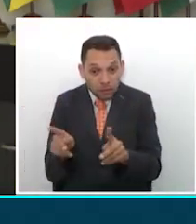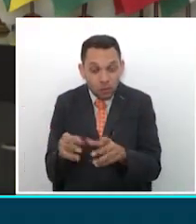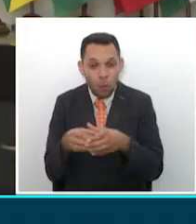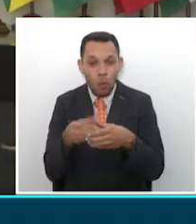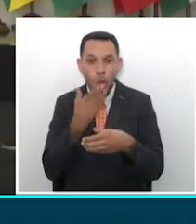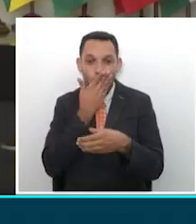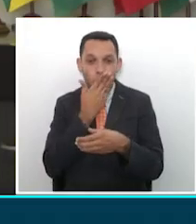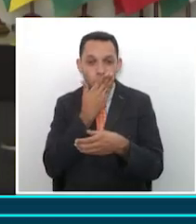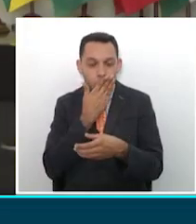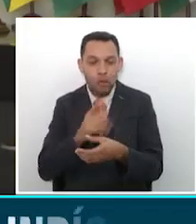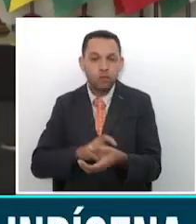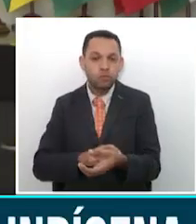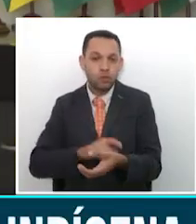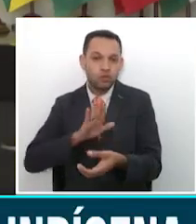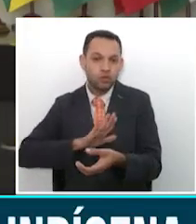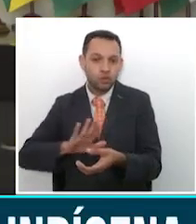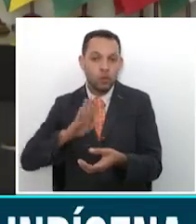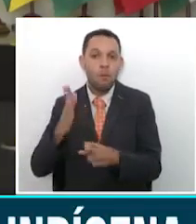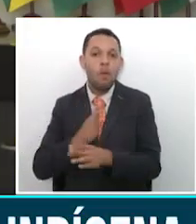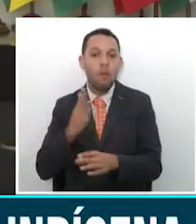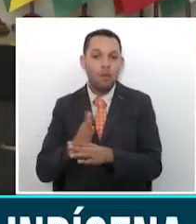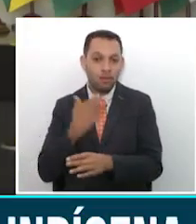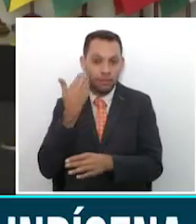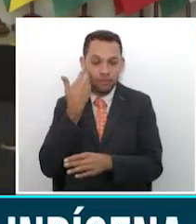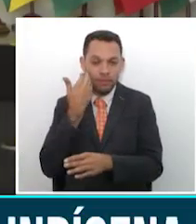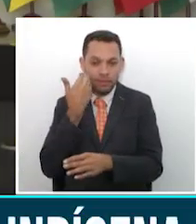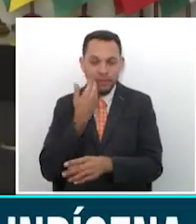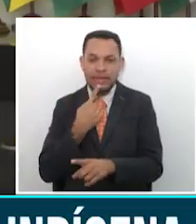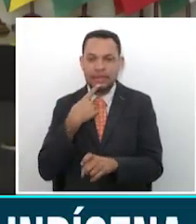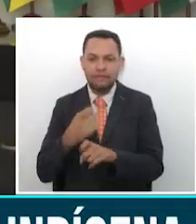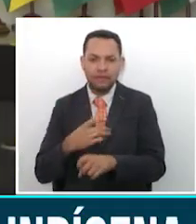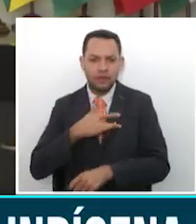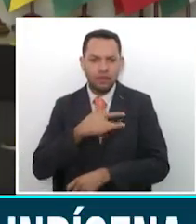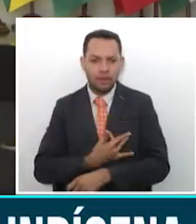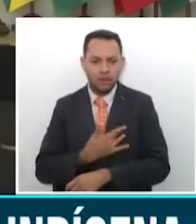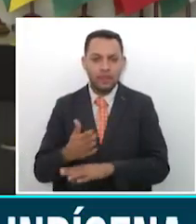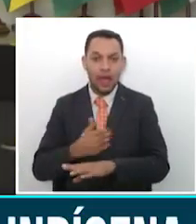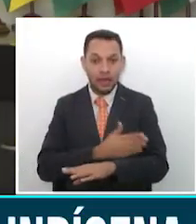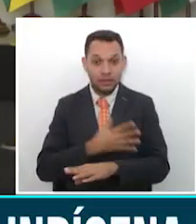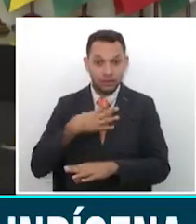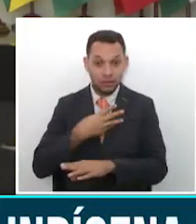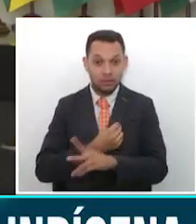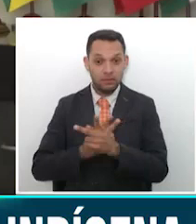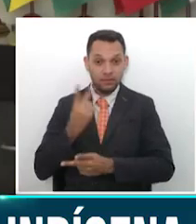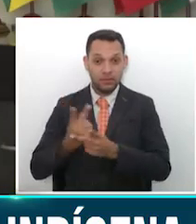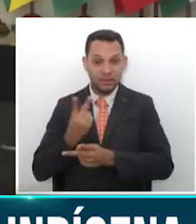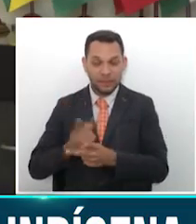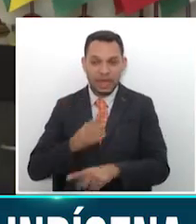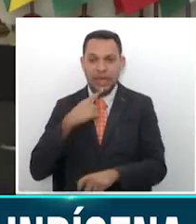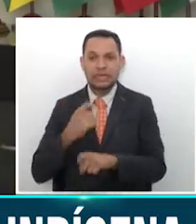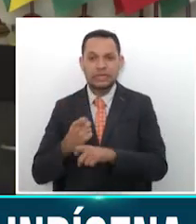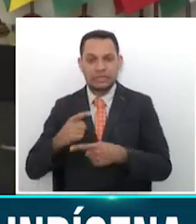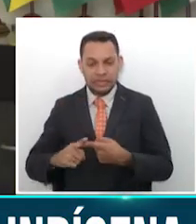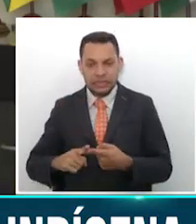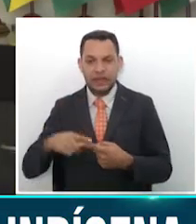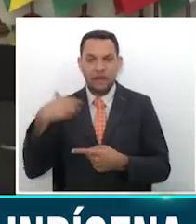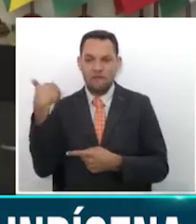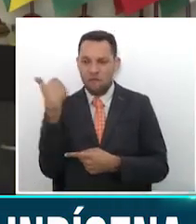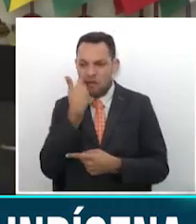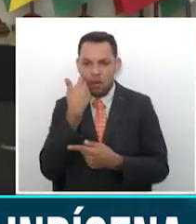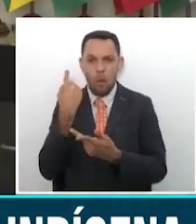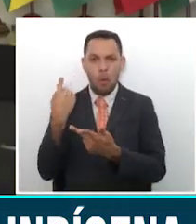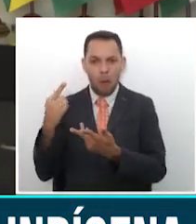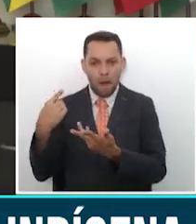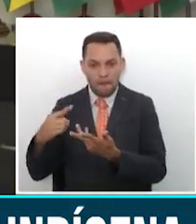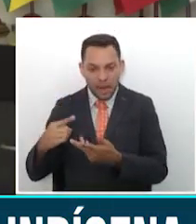con muchos problemas de salud. Ellos mismos manifestaron la existencia de malaria, de sífilis, de